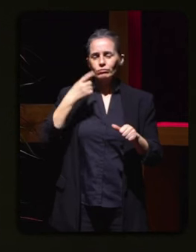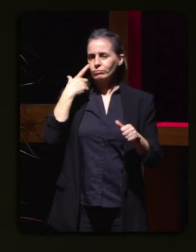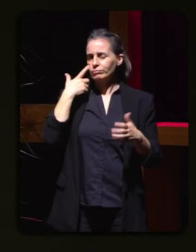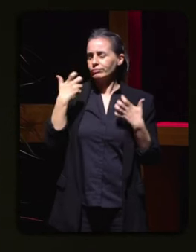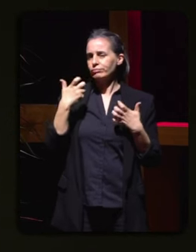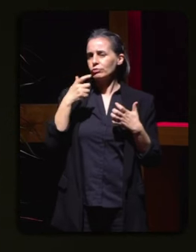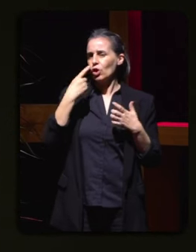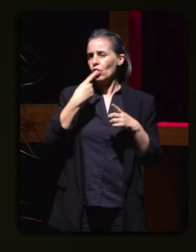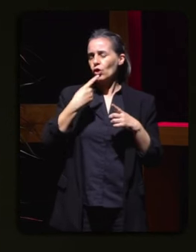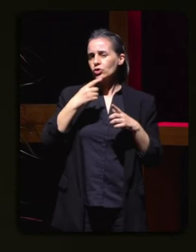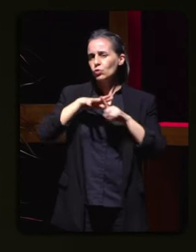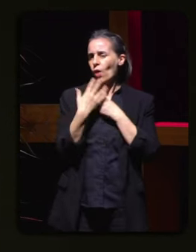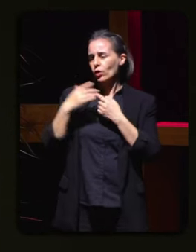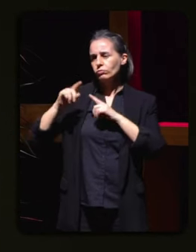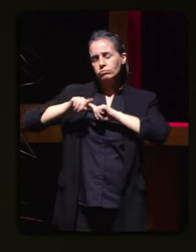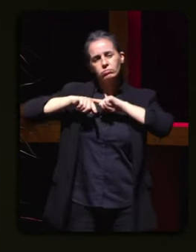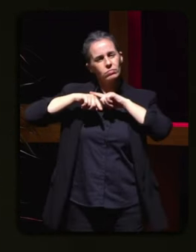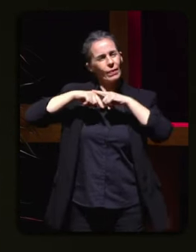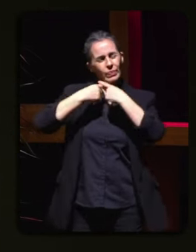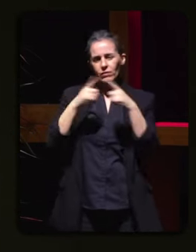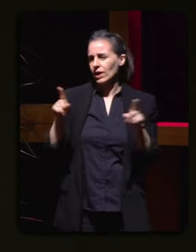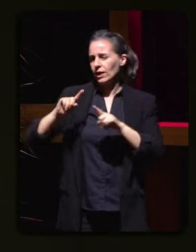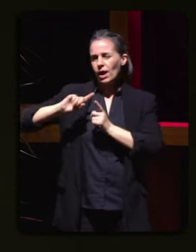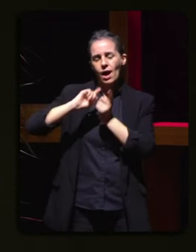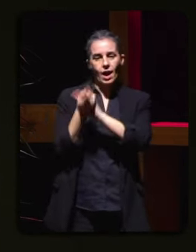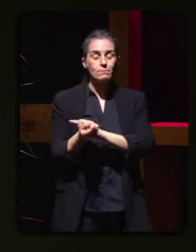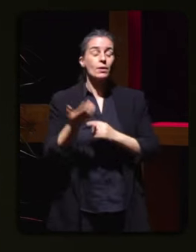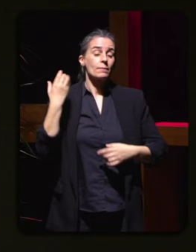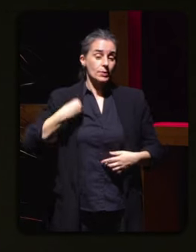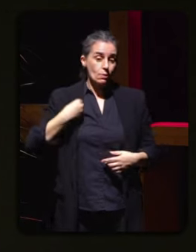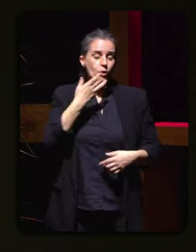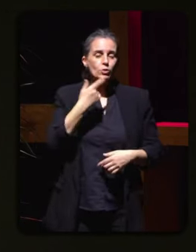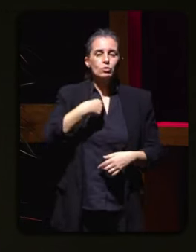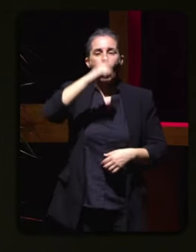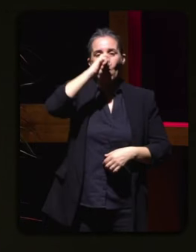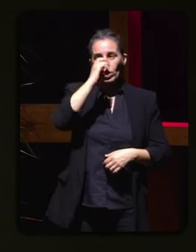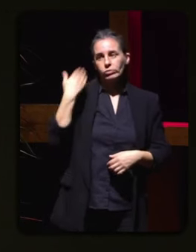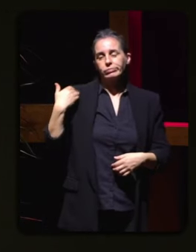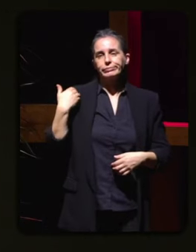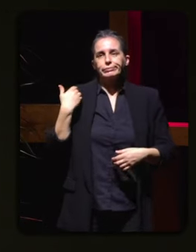empezando pola nosa percepción eu recordo algunha situación complicada